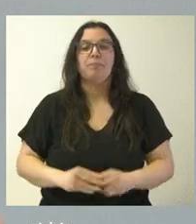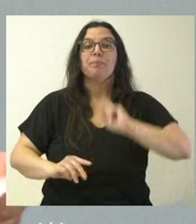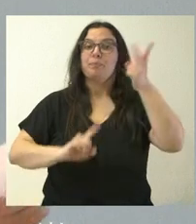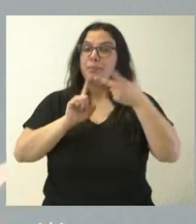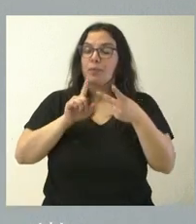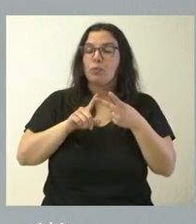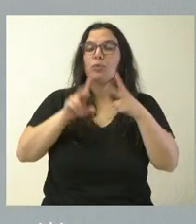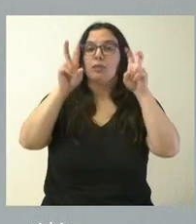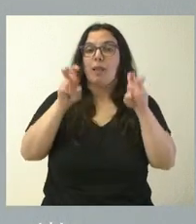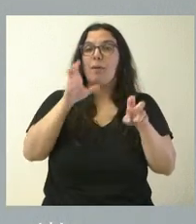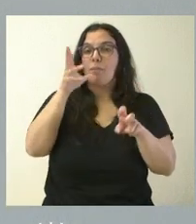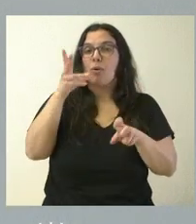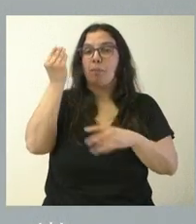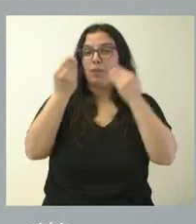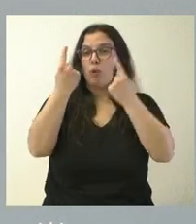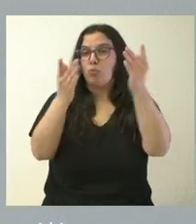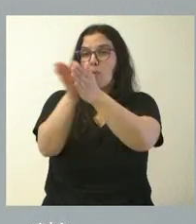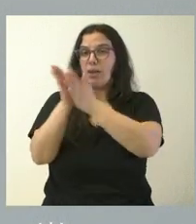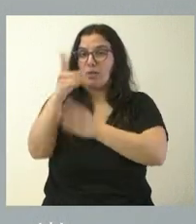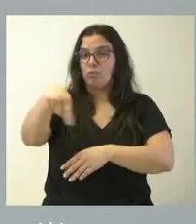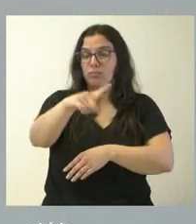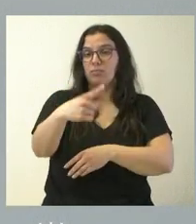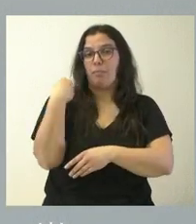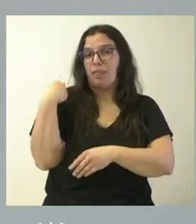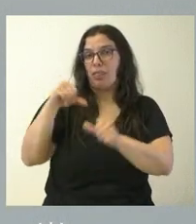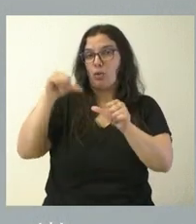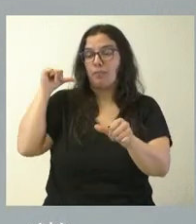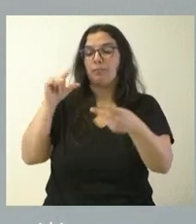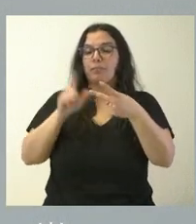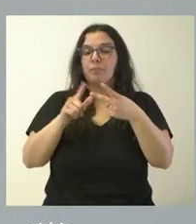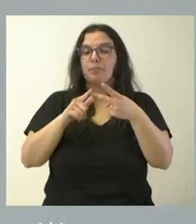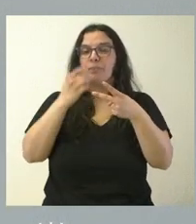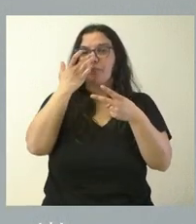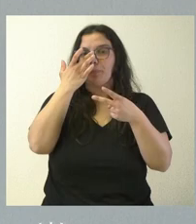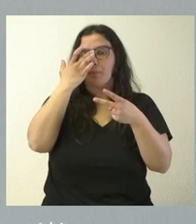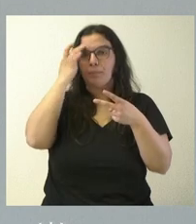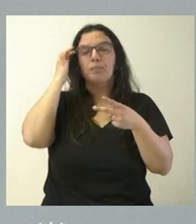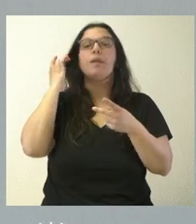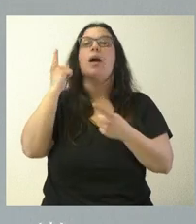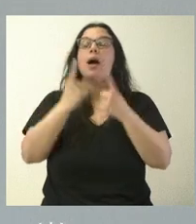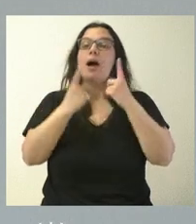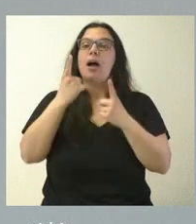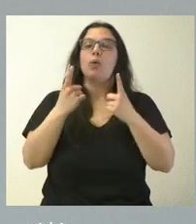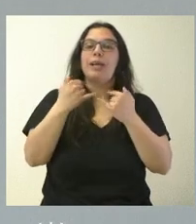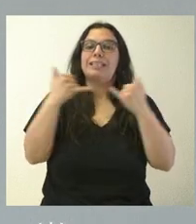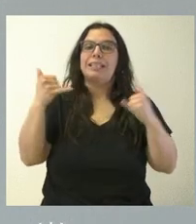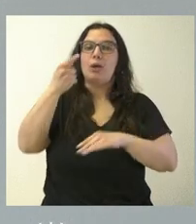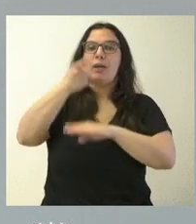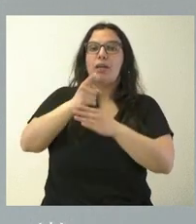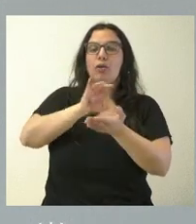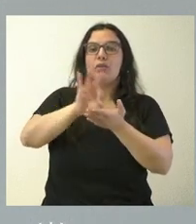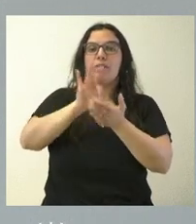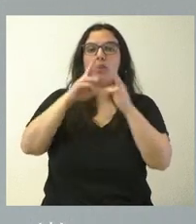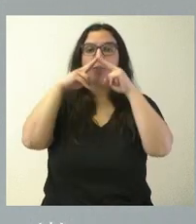que alguno de sus compañeros lo ha pedido, en qué medida la ampliación de algunas de las líneas de obligación del Servicio Público